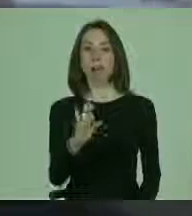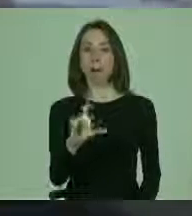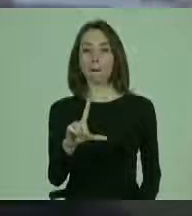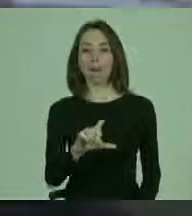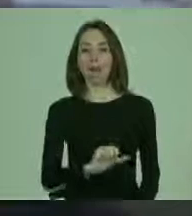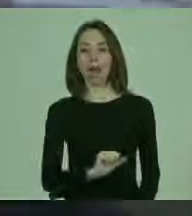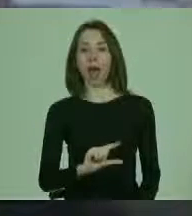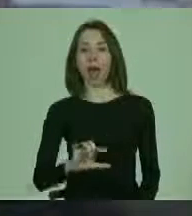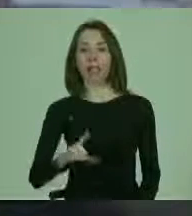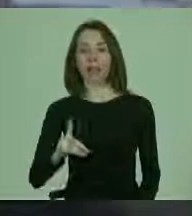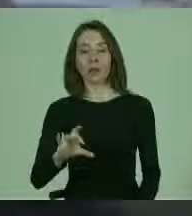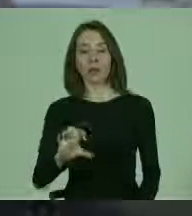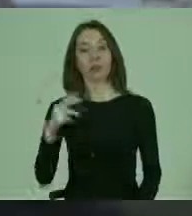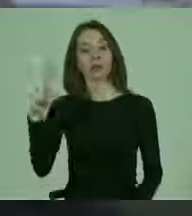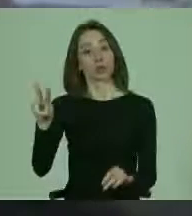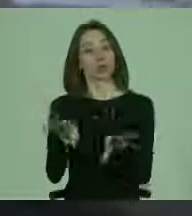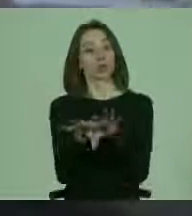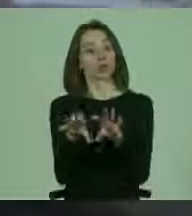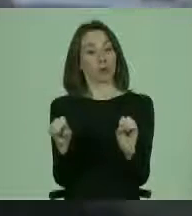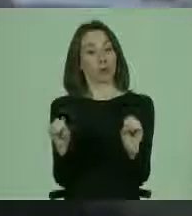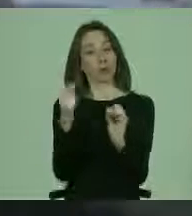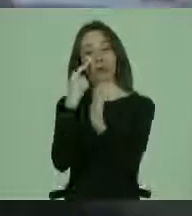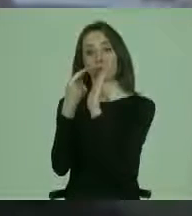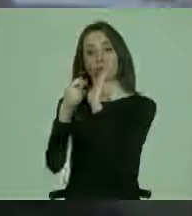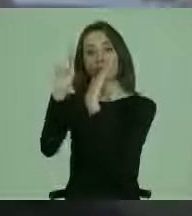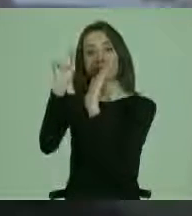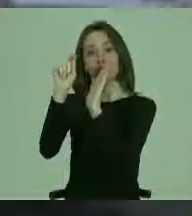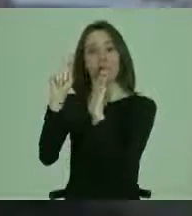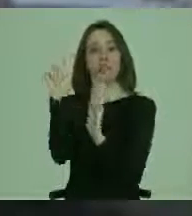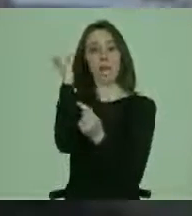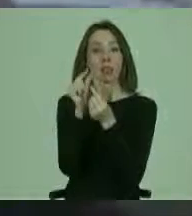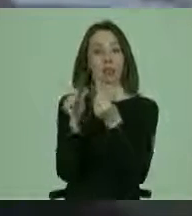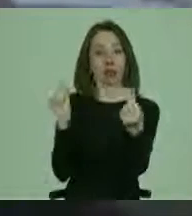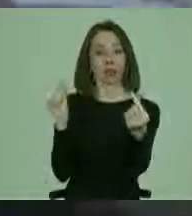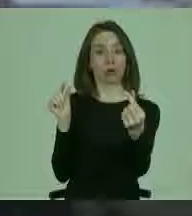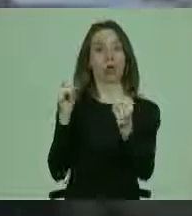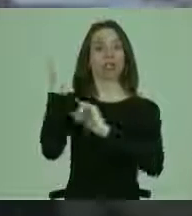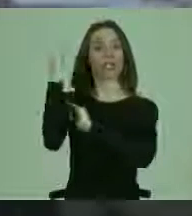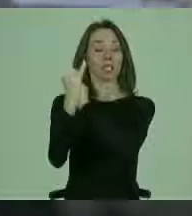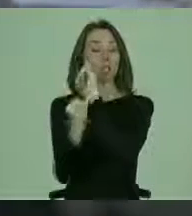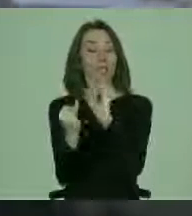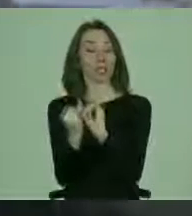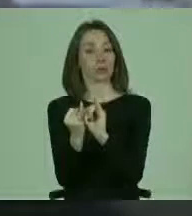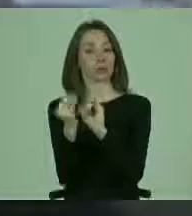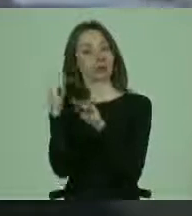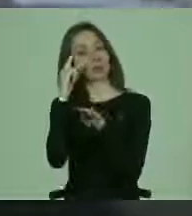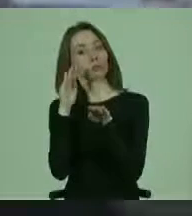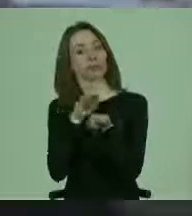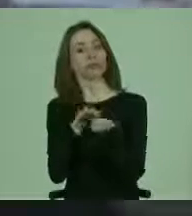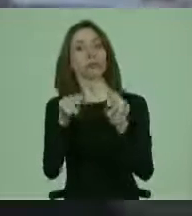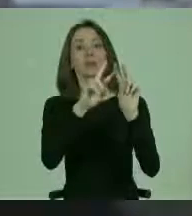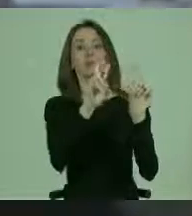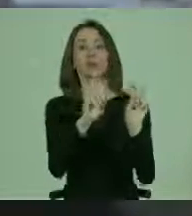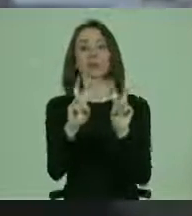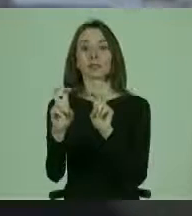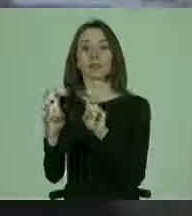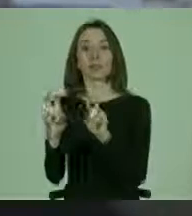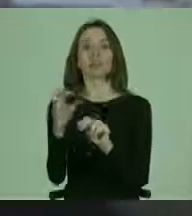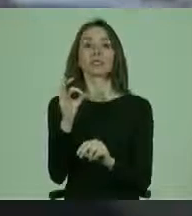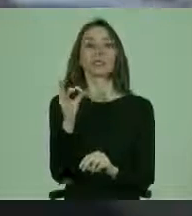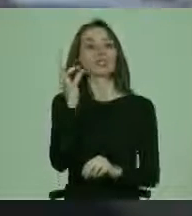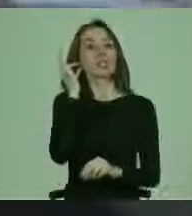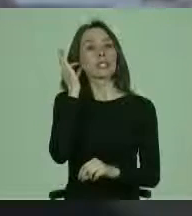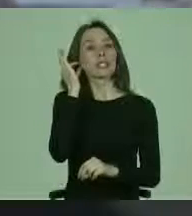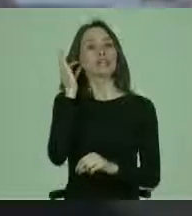cuyo compromiso es realmente reconocido a nivel nacional e internacional con estas materias. Y seguramente la